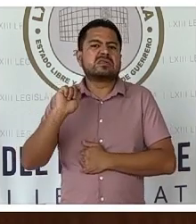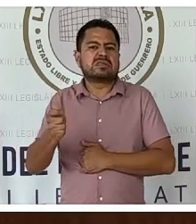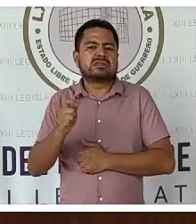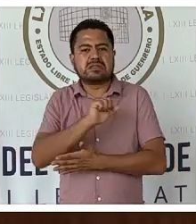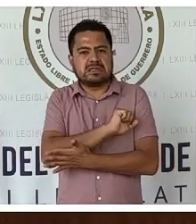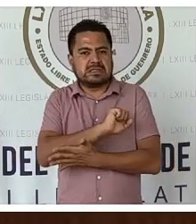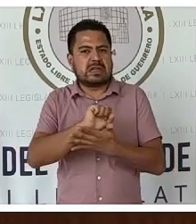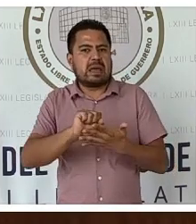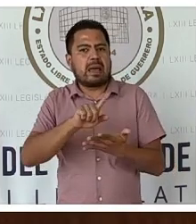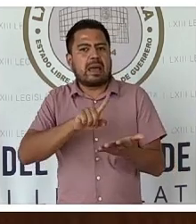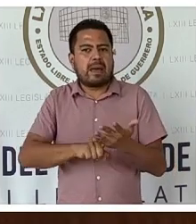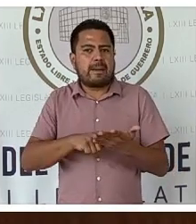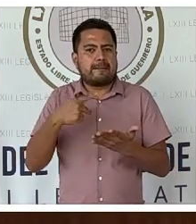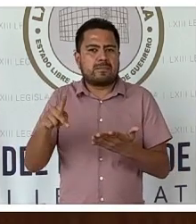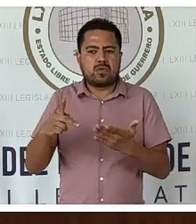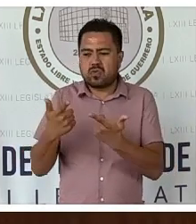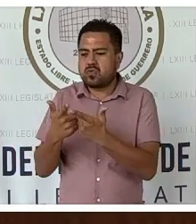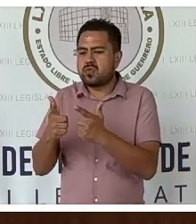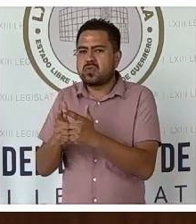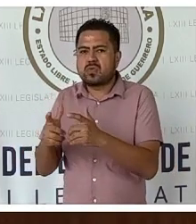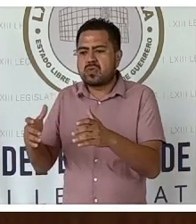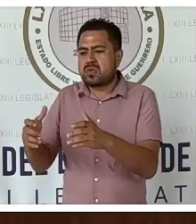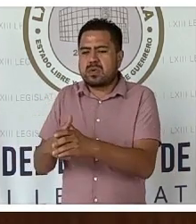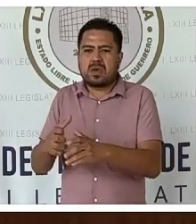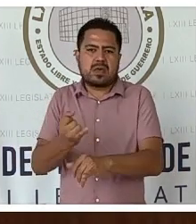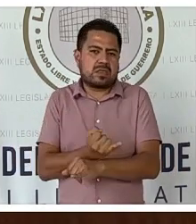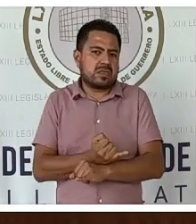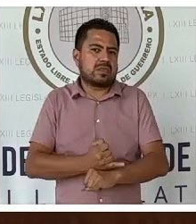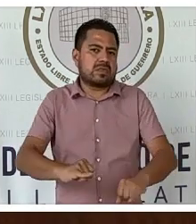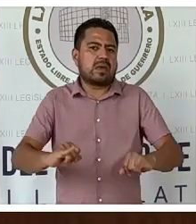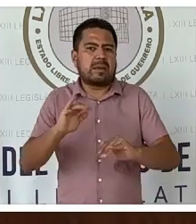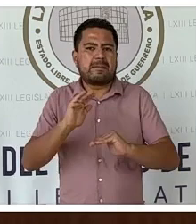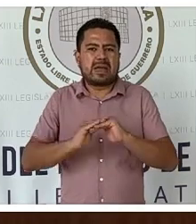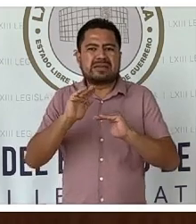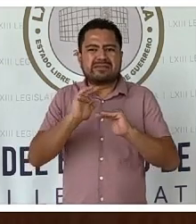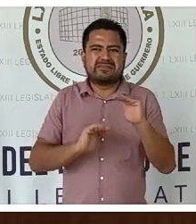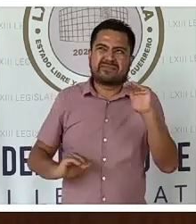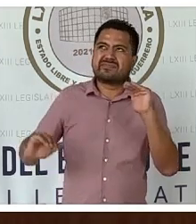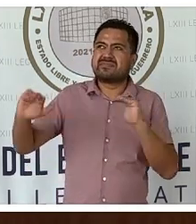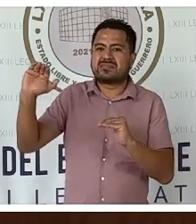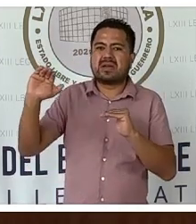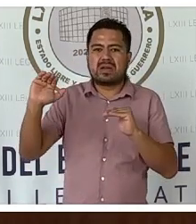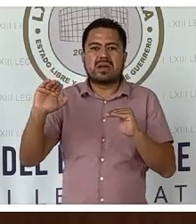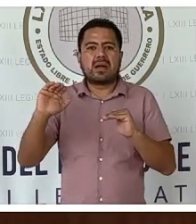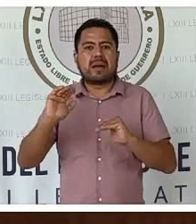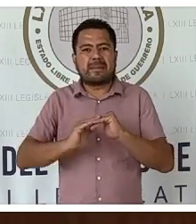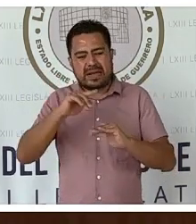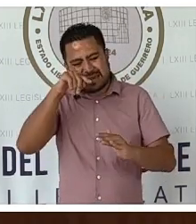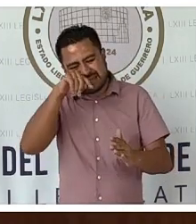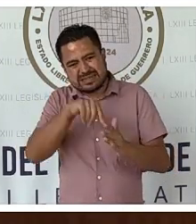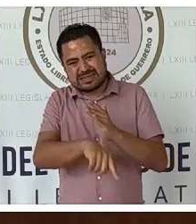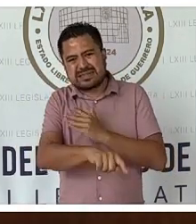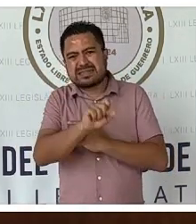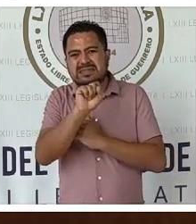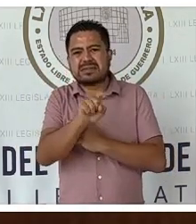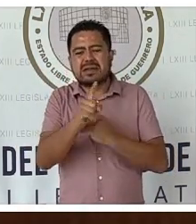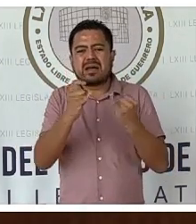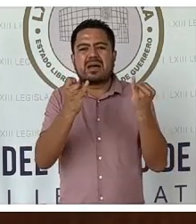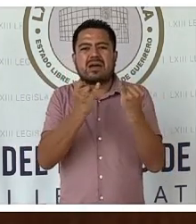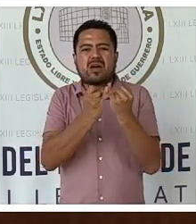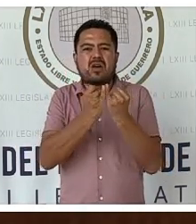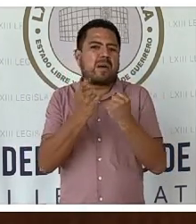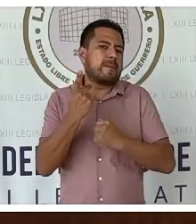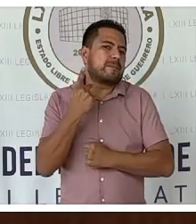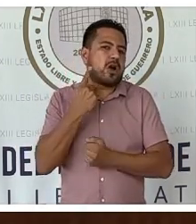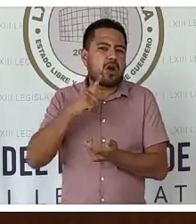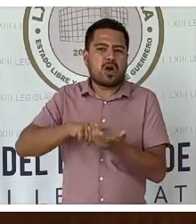símbolo para su gremio de independencia e innovación, dejó una profunda huella en el columnismo